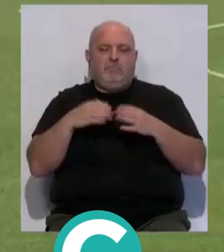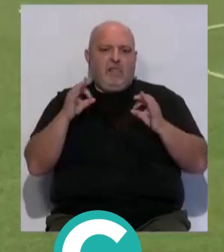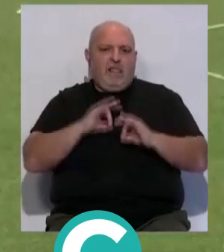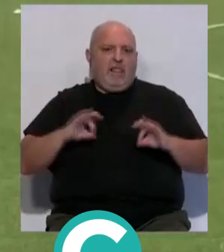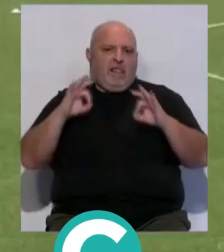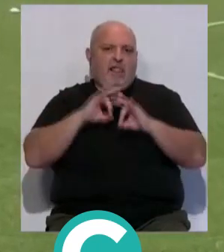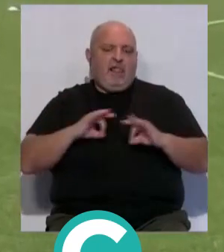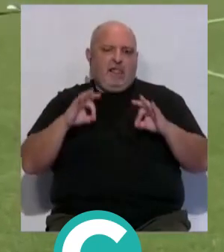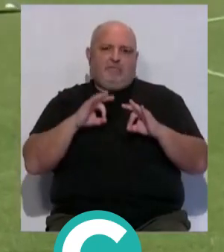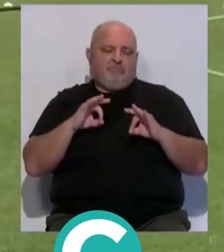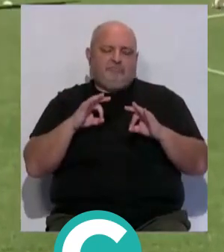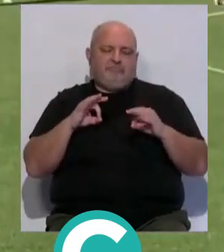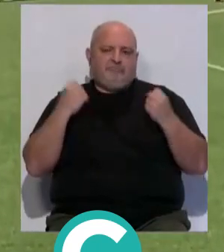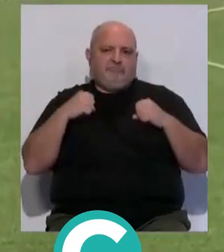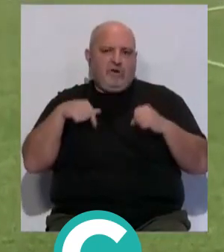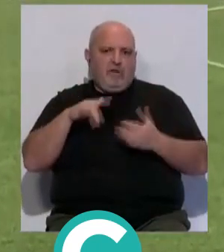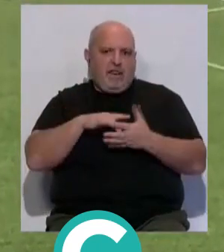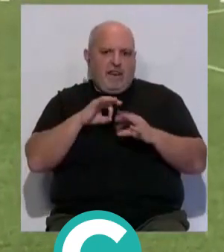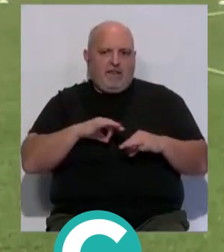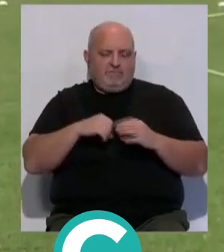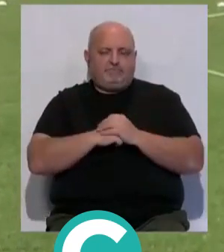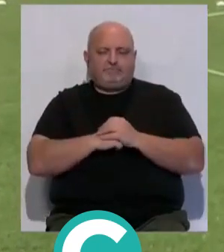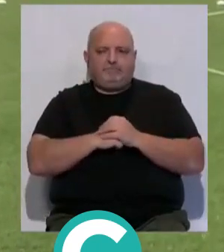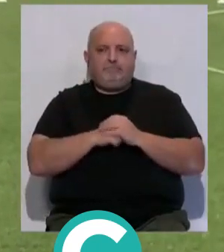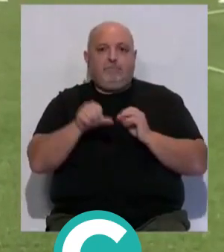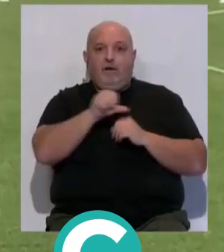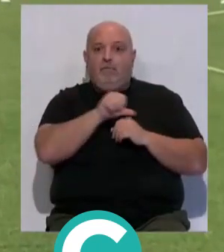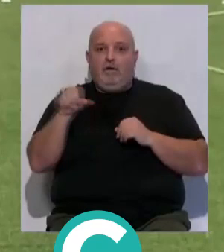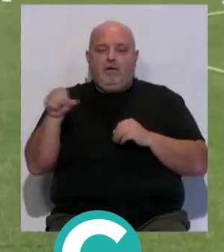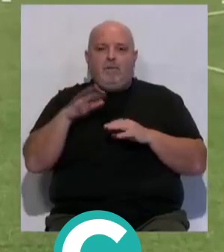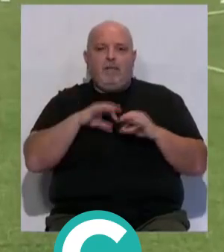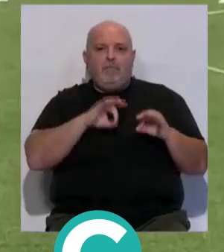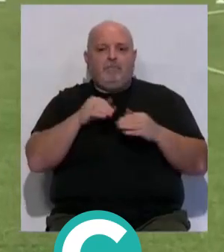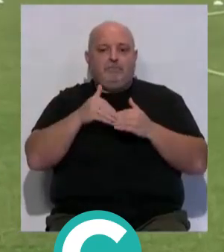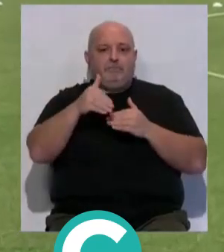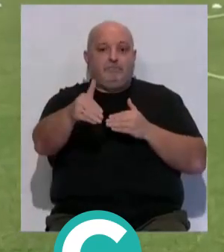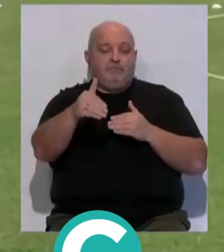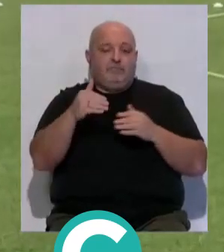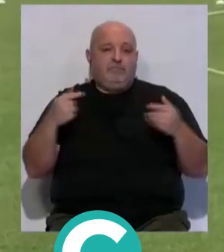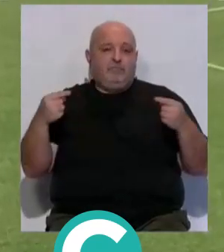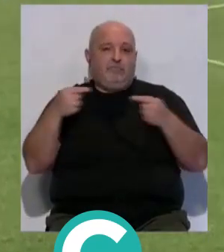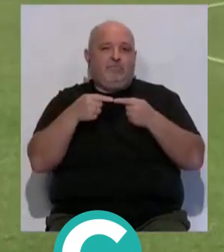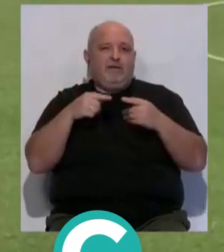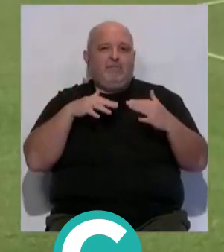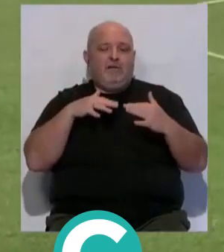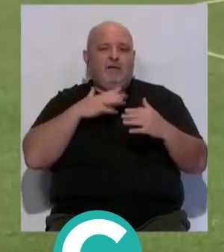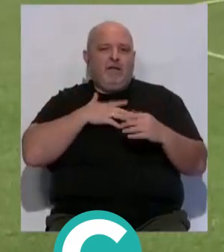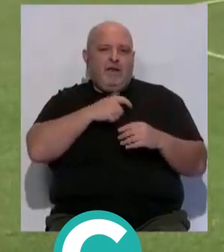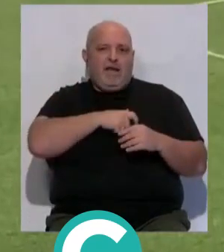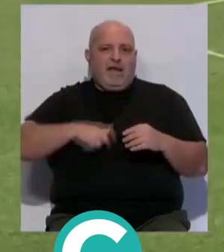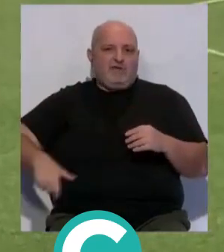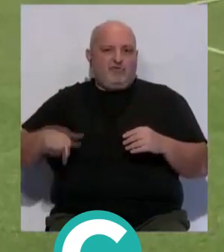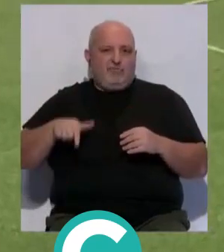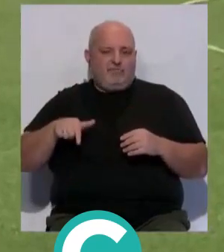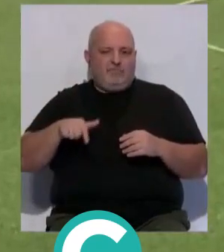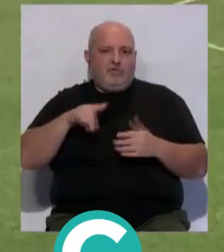realizado ninguna sesión de entrenamiento. Una semana para preparar el siguiente partido ante el Rayo Vallecano que